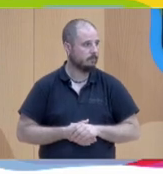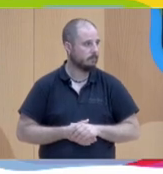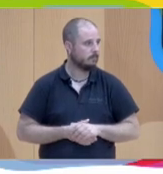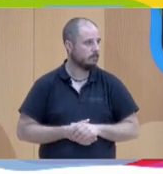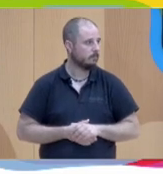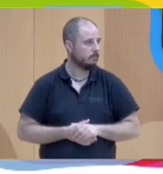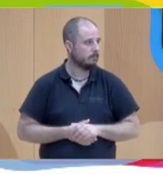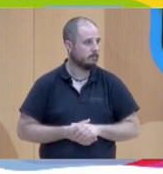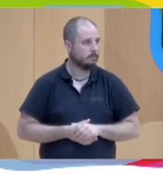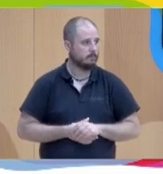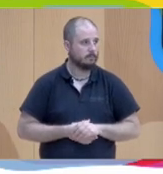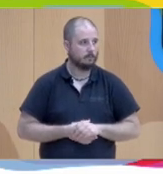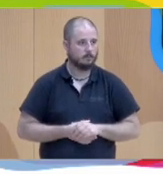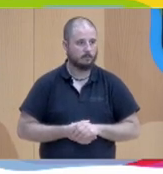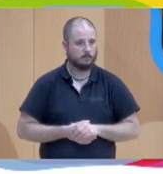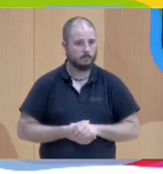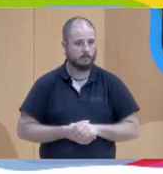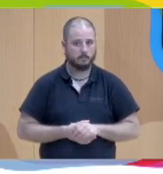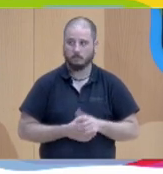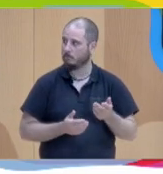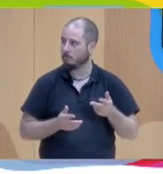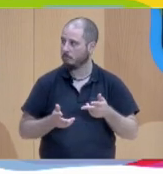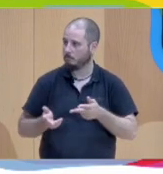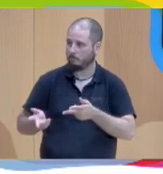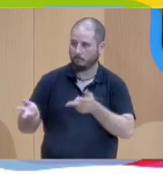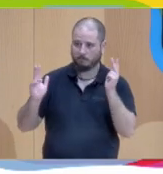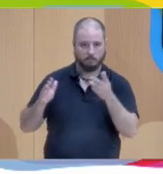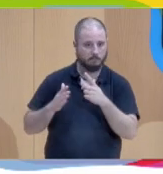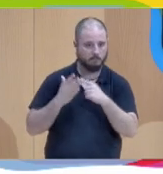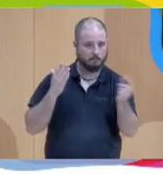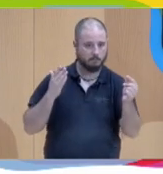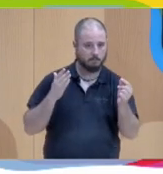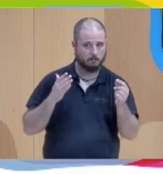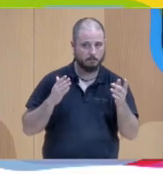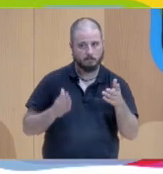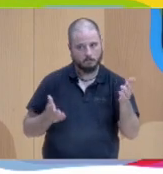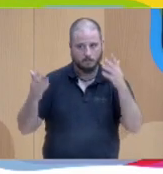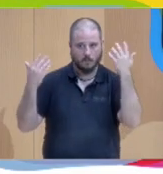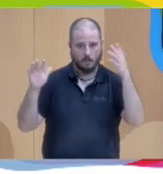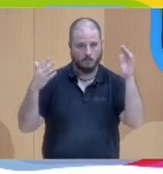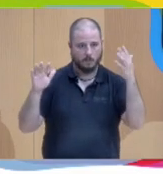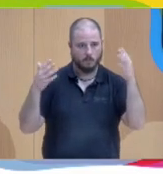¿No? ¿Les dejamos marchar libres? Venga, con un aplauso, por favor.